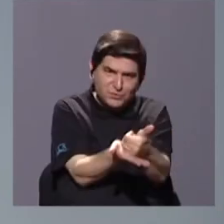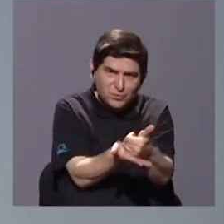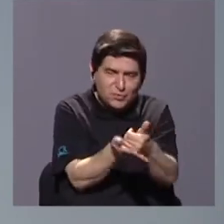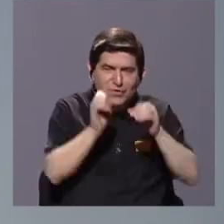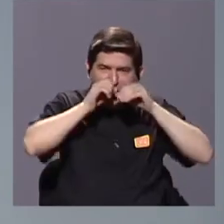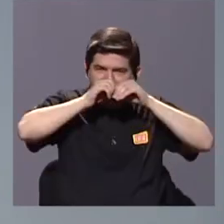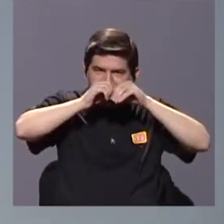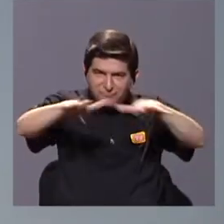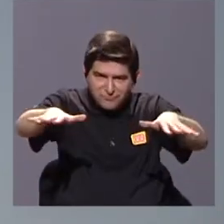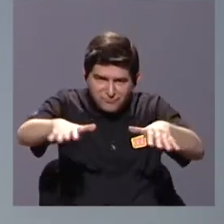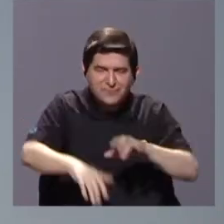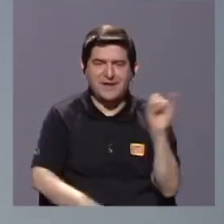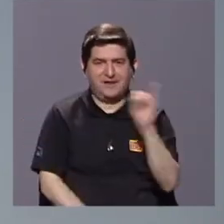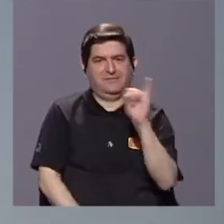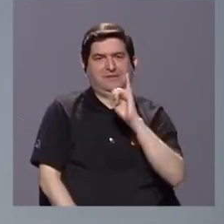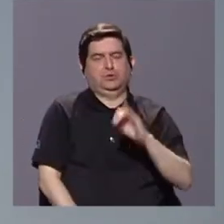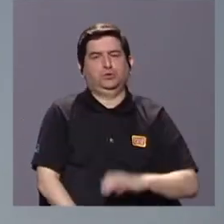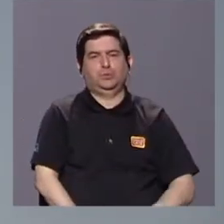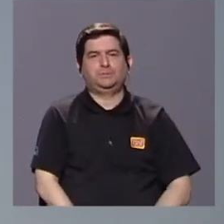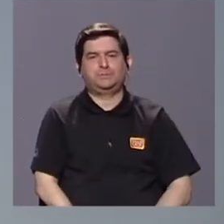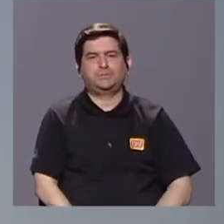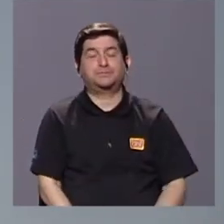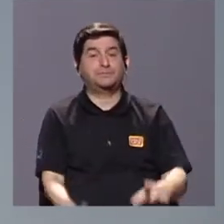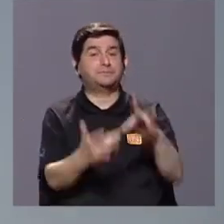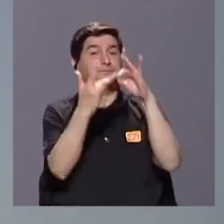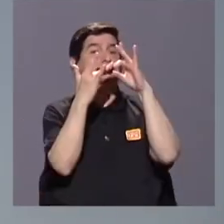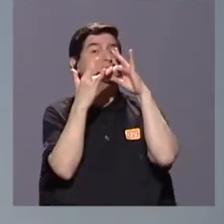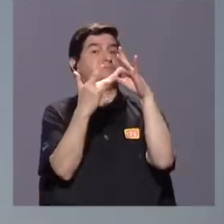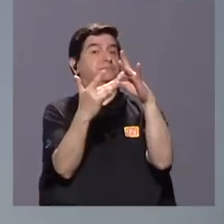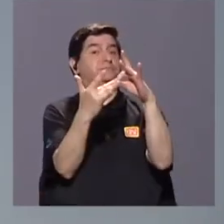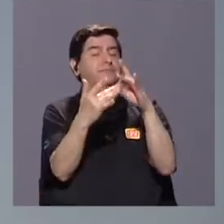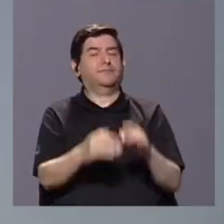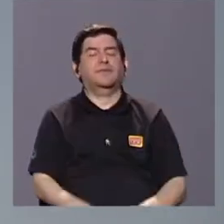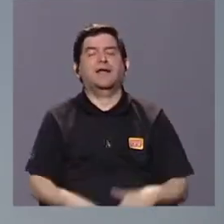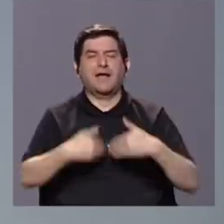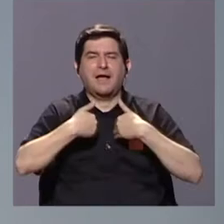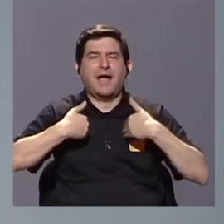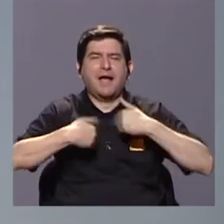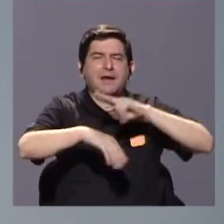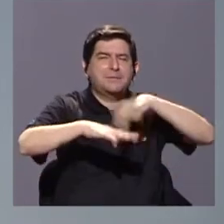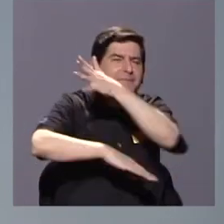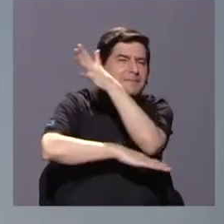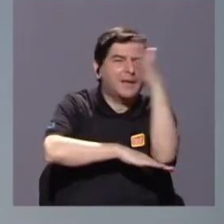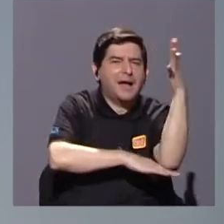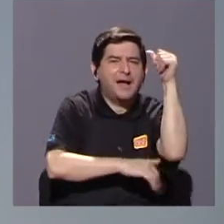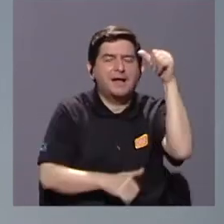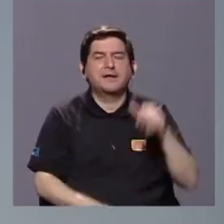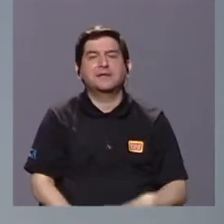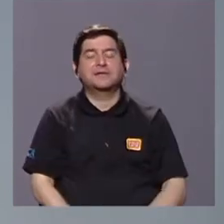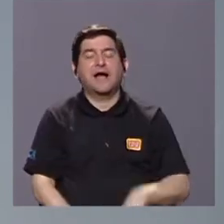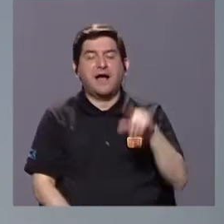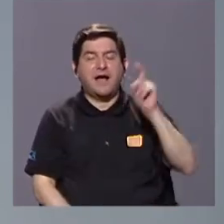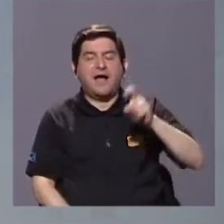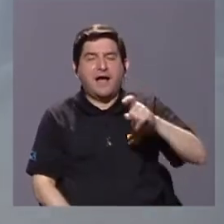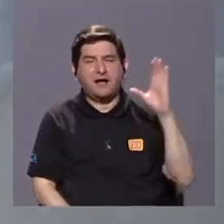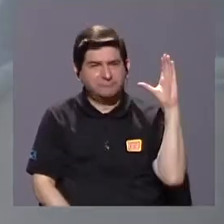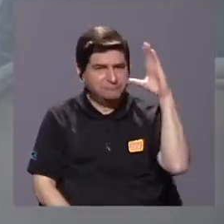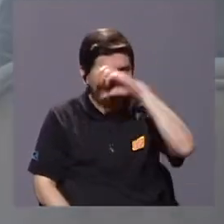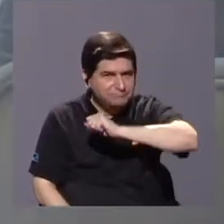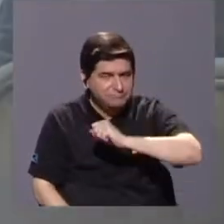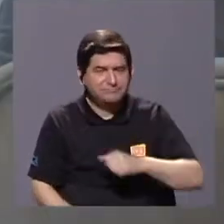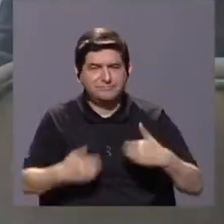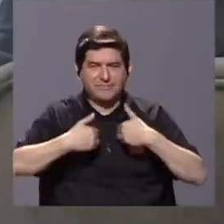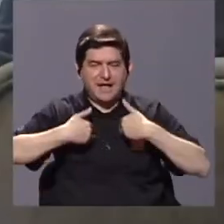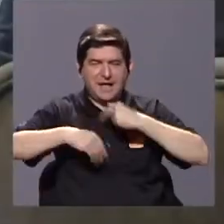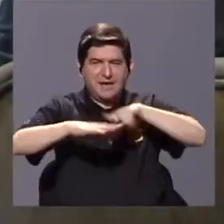transmisión de agentes infecciosos. Especialmente hablando de animales silvestres, es muy importante reconocer que los animales